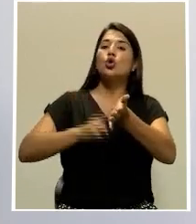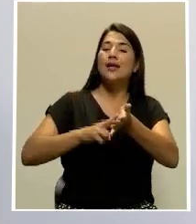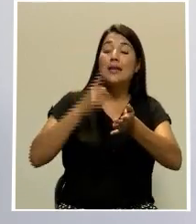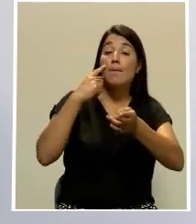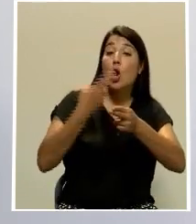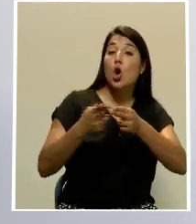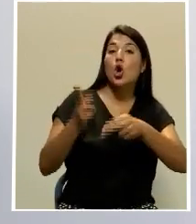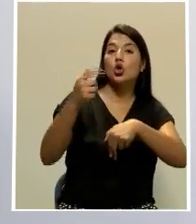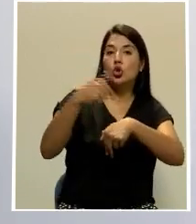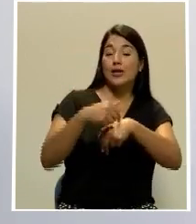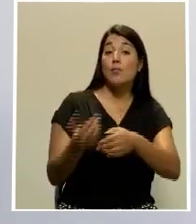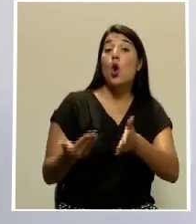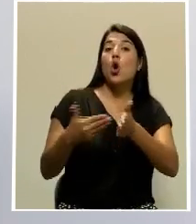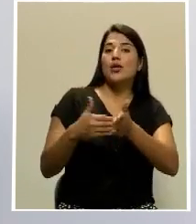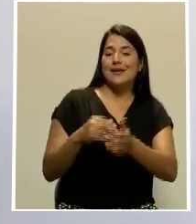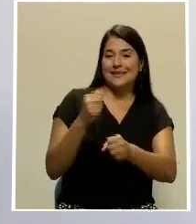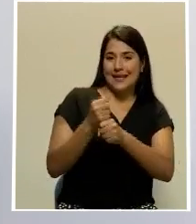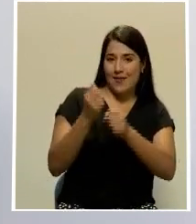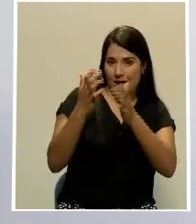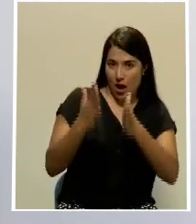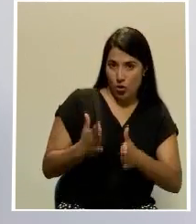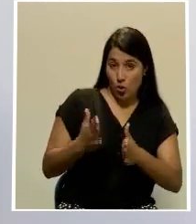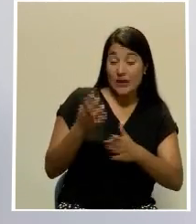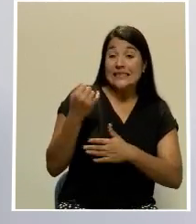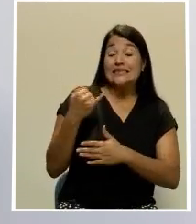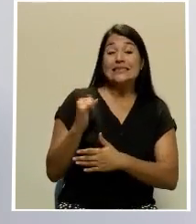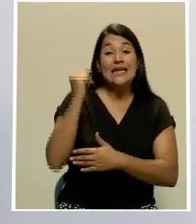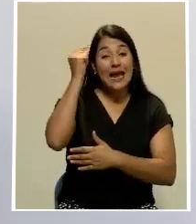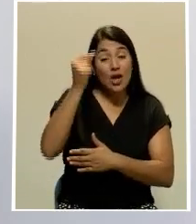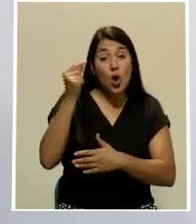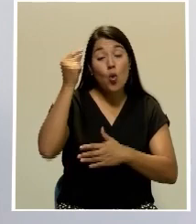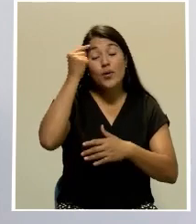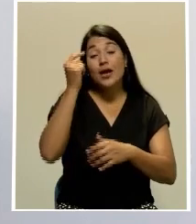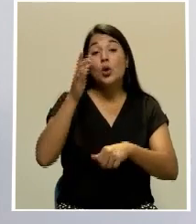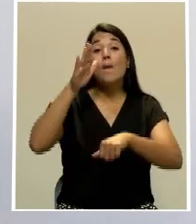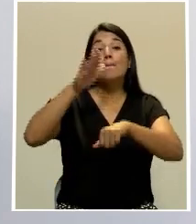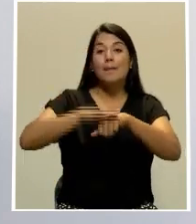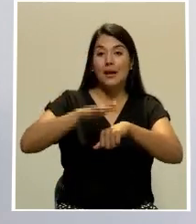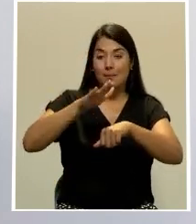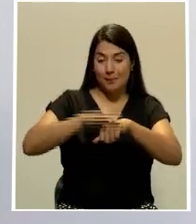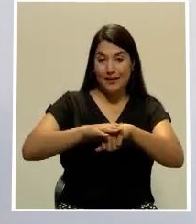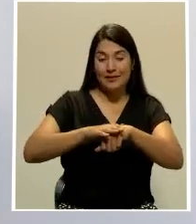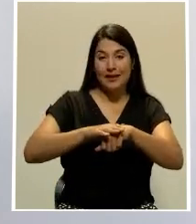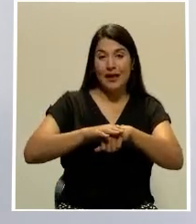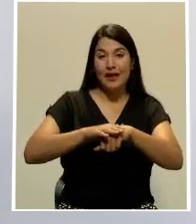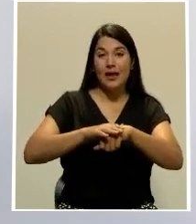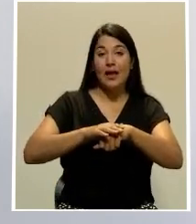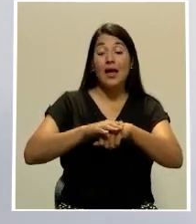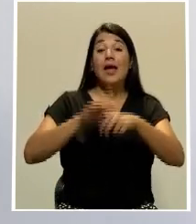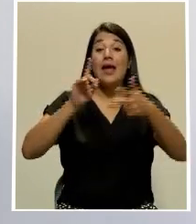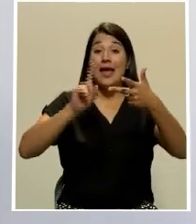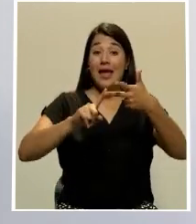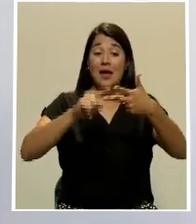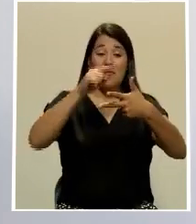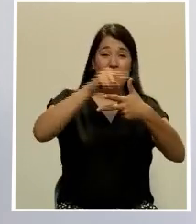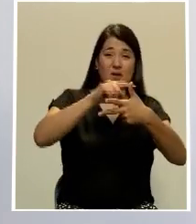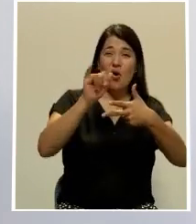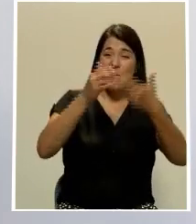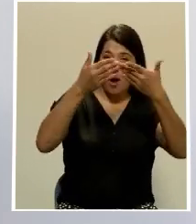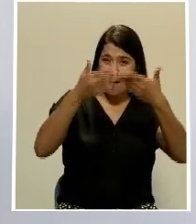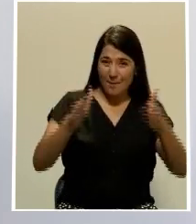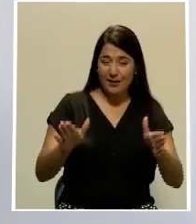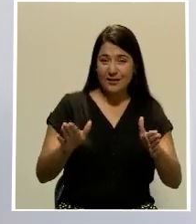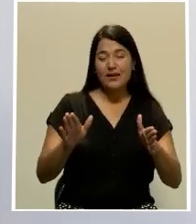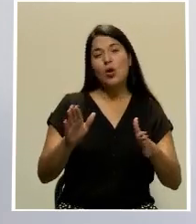siempre que así el gobierno haya autorizado para dicha actividad una apertura de acuerdo con lo que